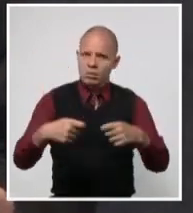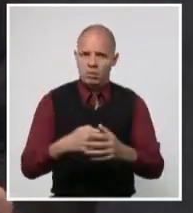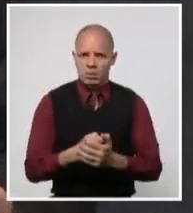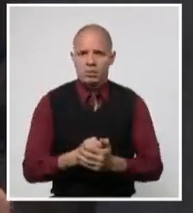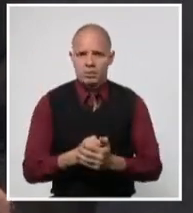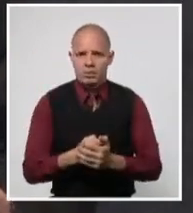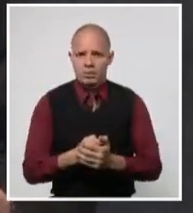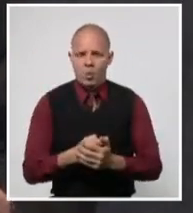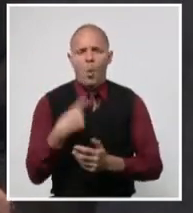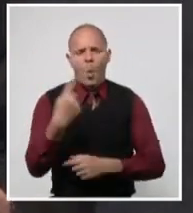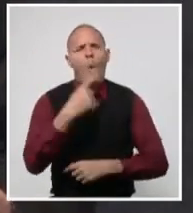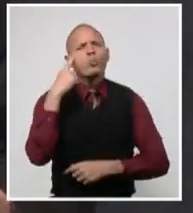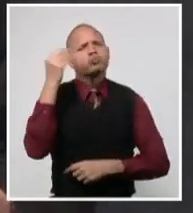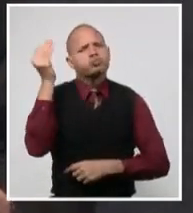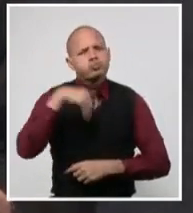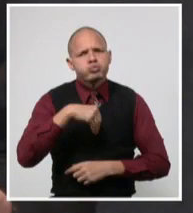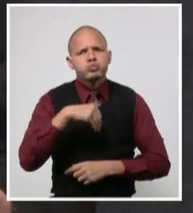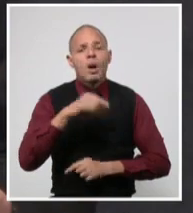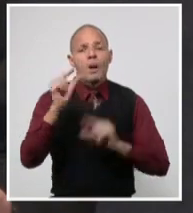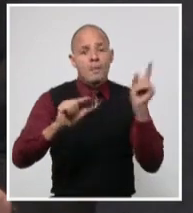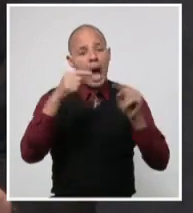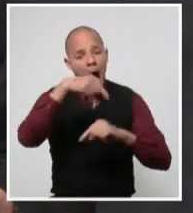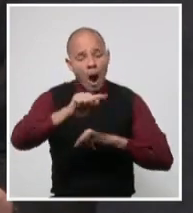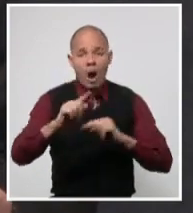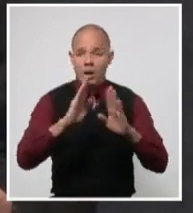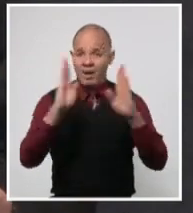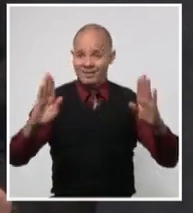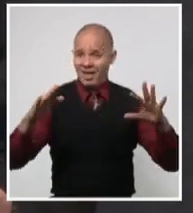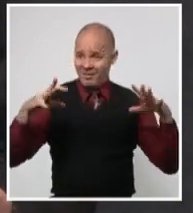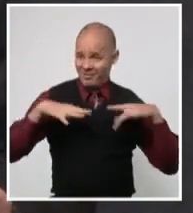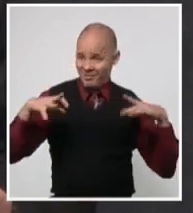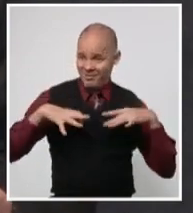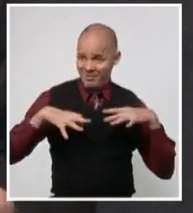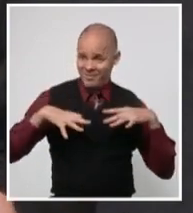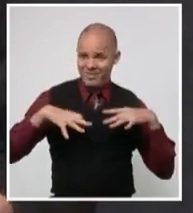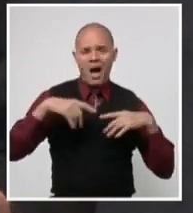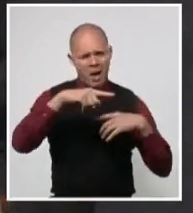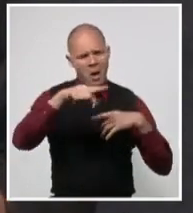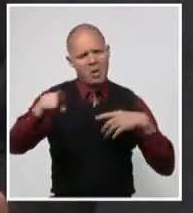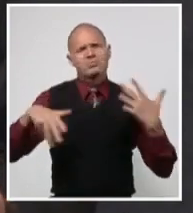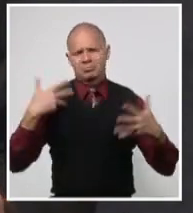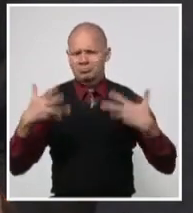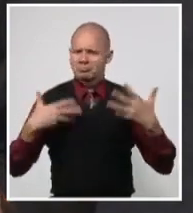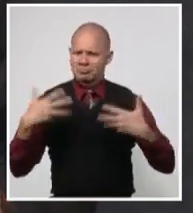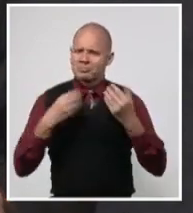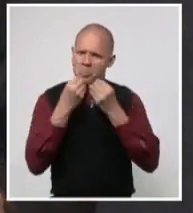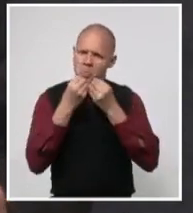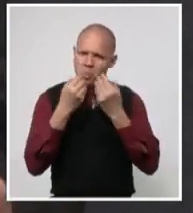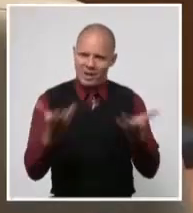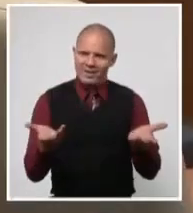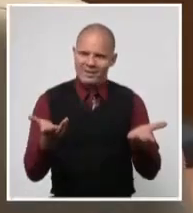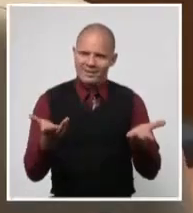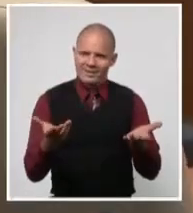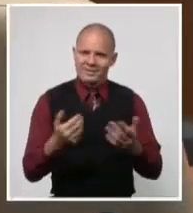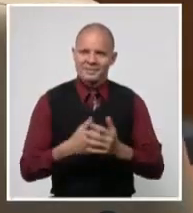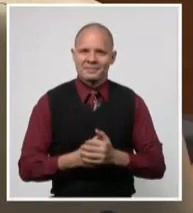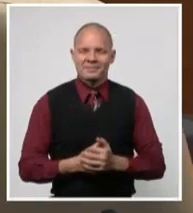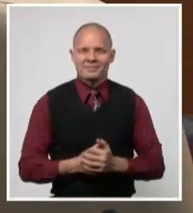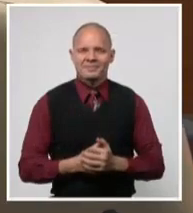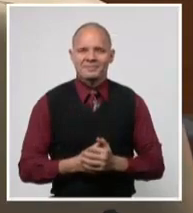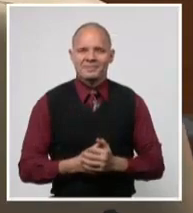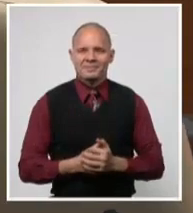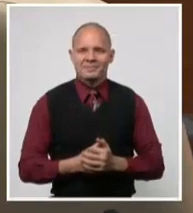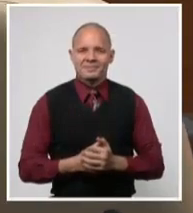podrá disfrutar de este verano y que lo hará con disciplina y responsabilidad. Dos nuevos